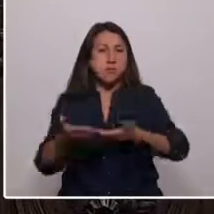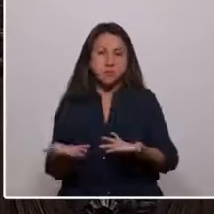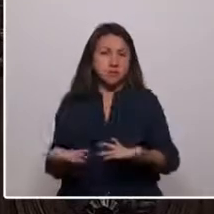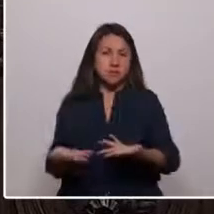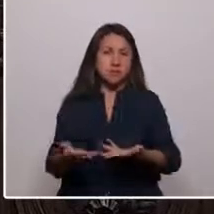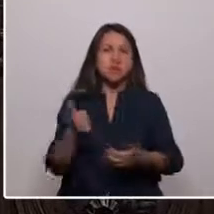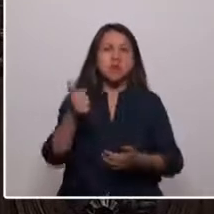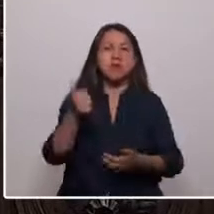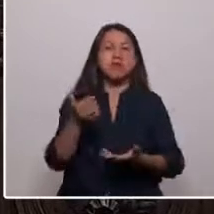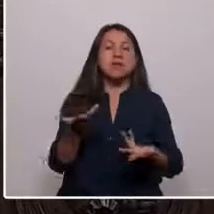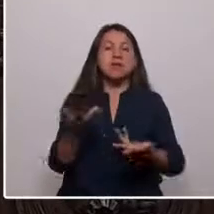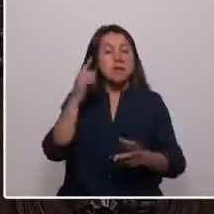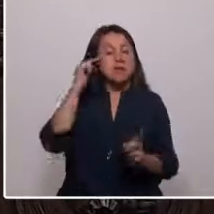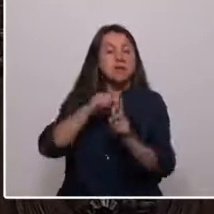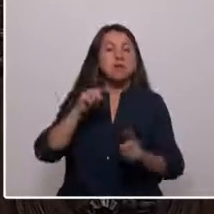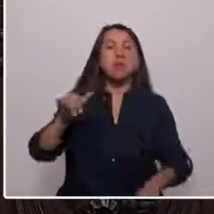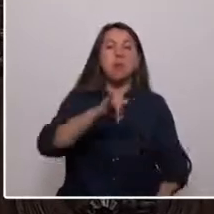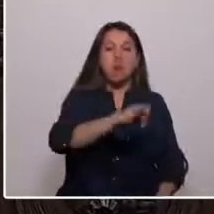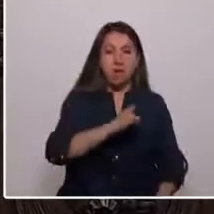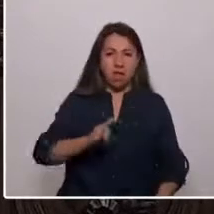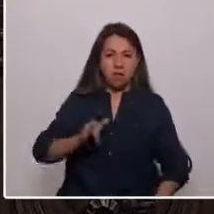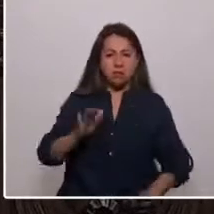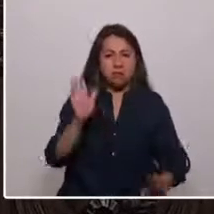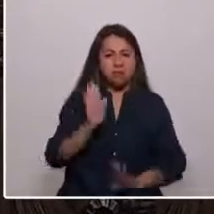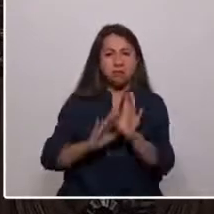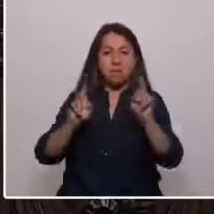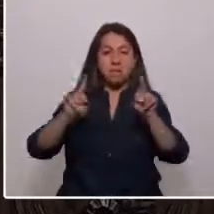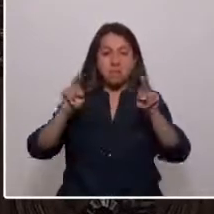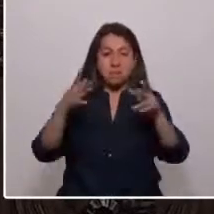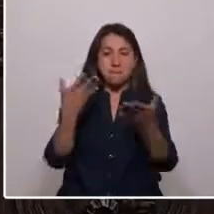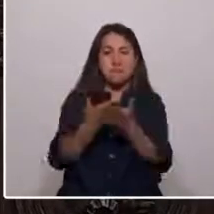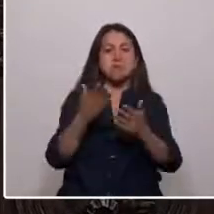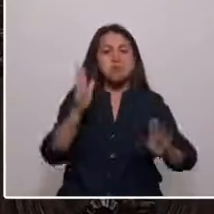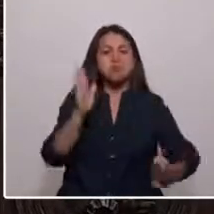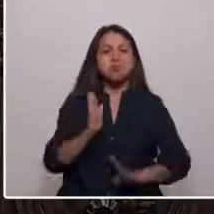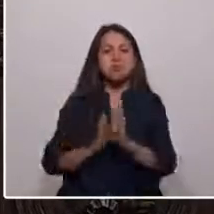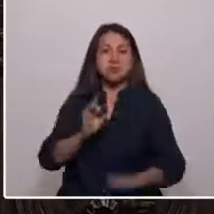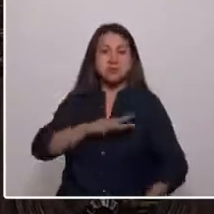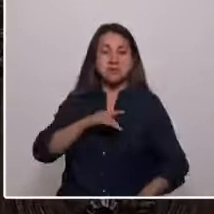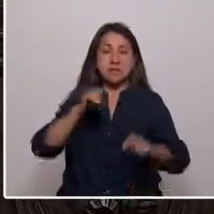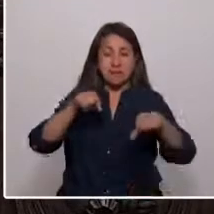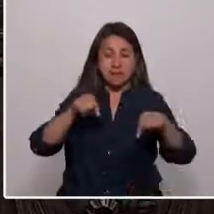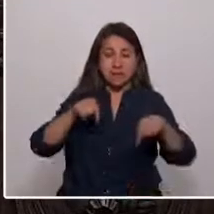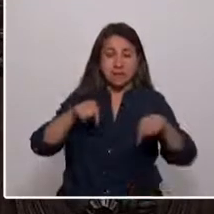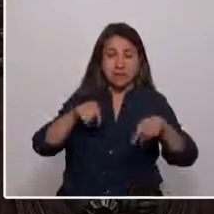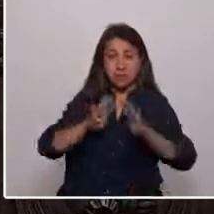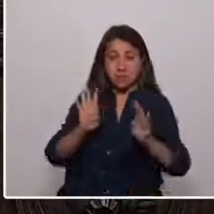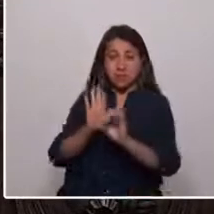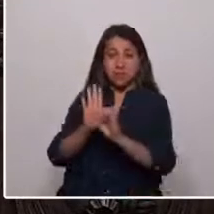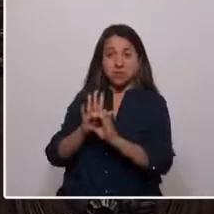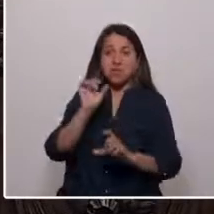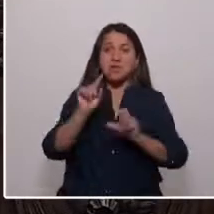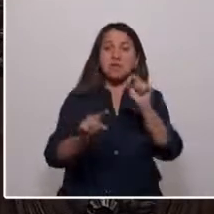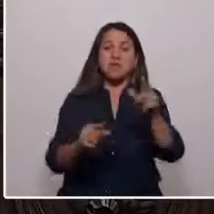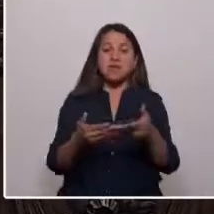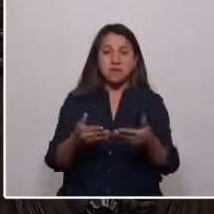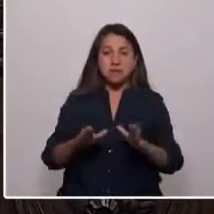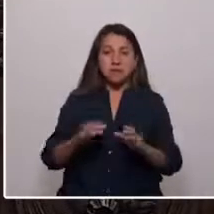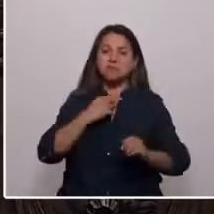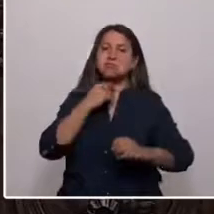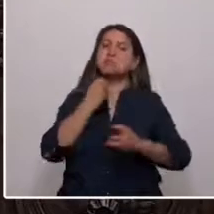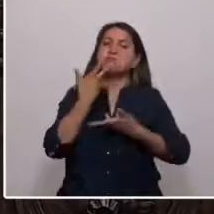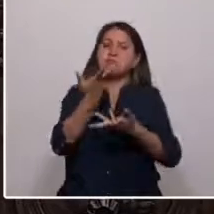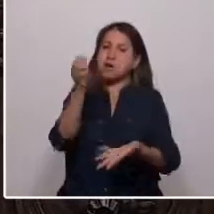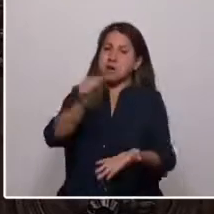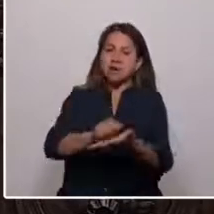la paz, el progreso de Chile. En esta convención defenderé la libertad, alzaré la voz cada